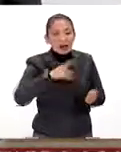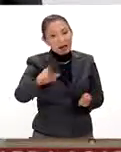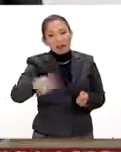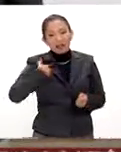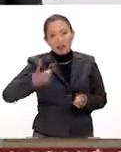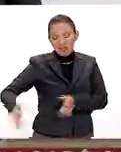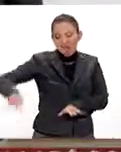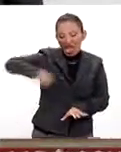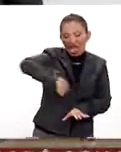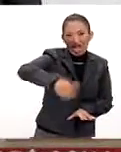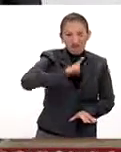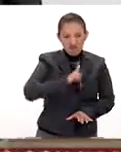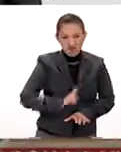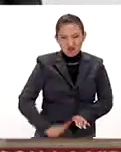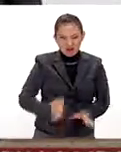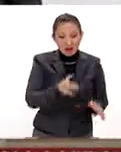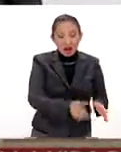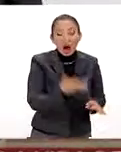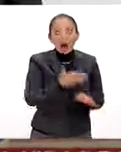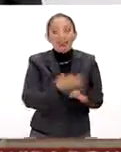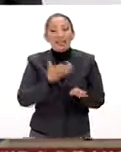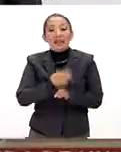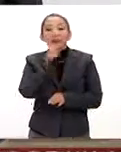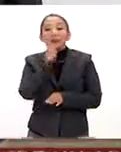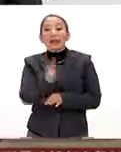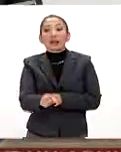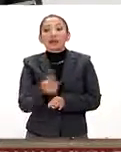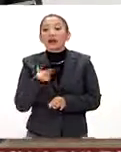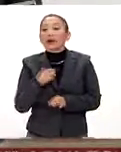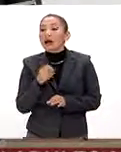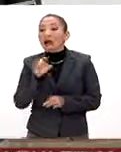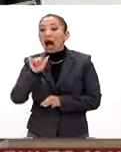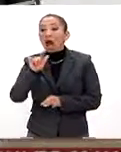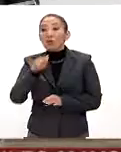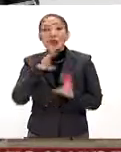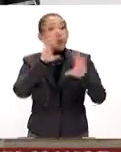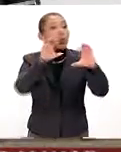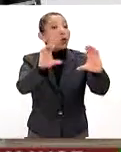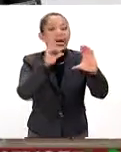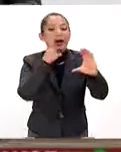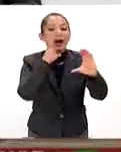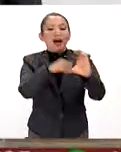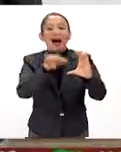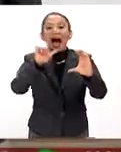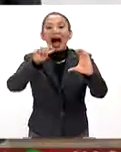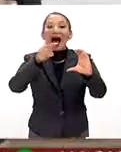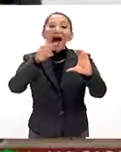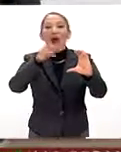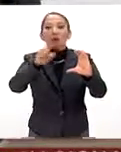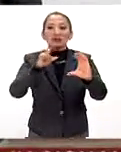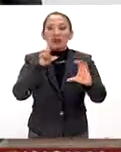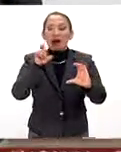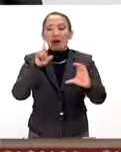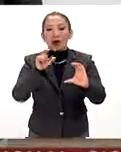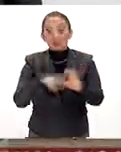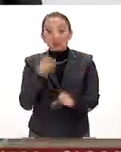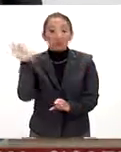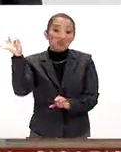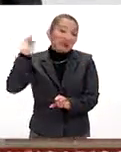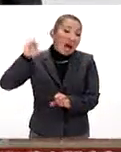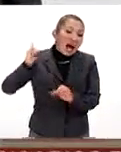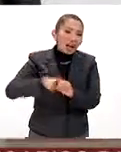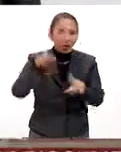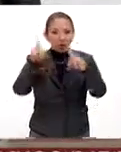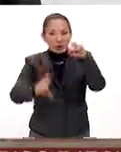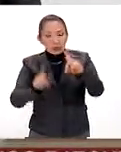de las bacinicas. Actualmente empleamos la expresión para decirle a alguien que sea precavido porque algo le va a suceder. Escríbanme si tienen más